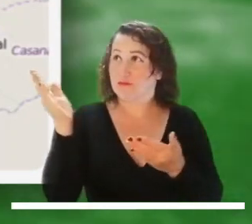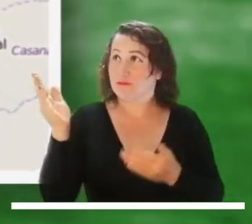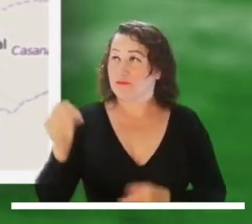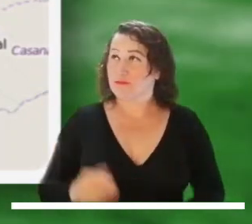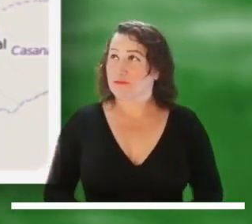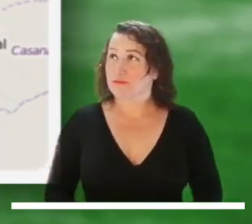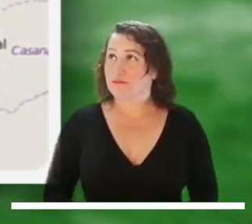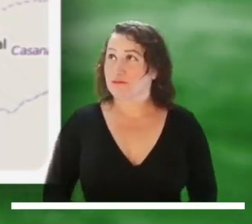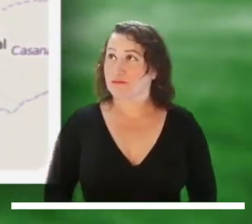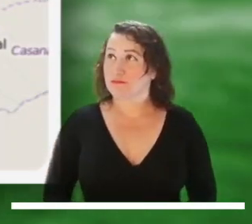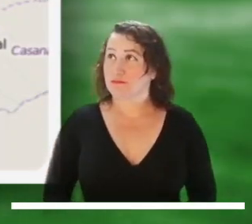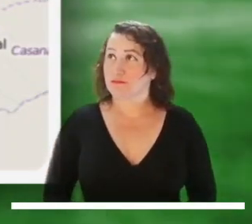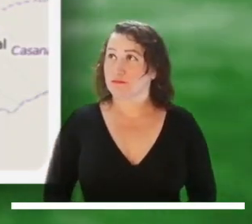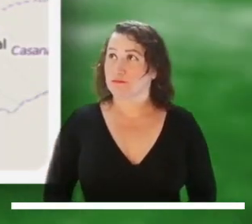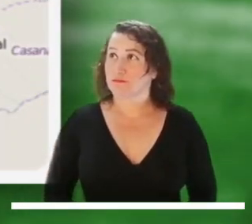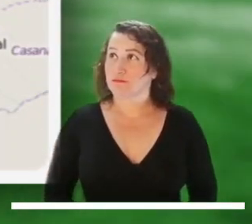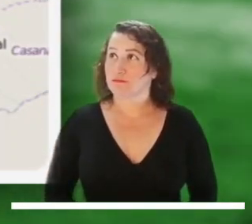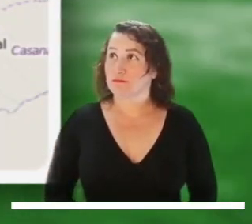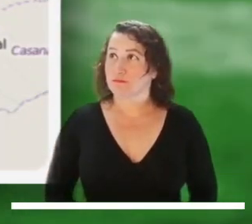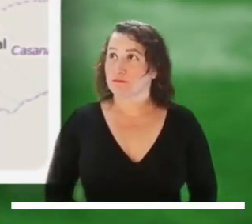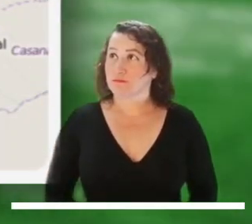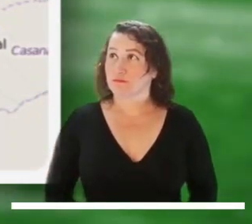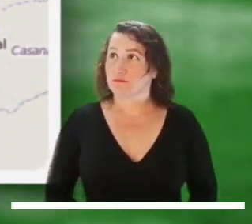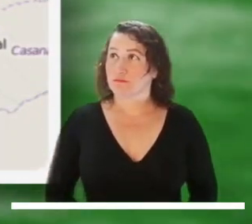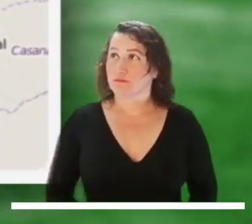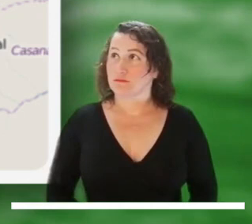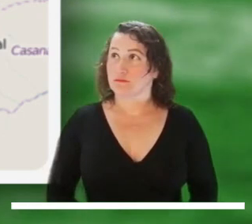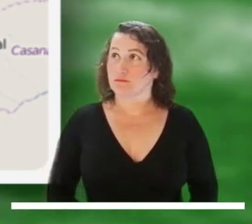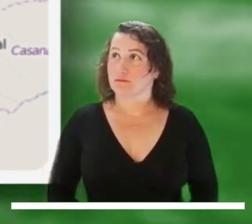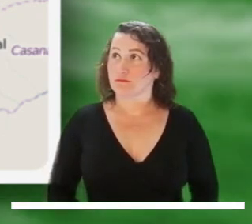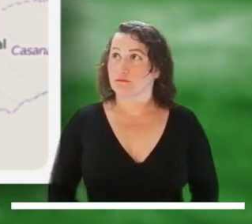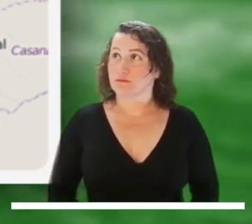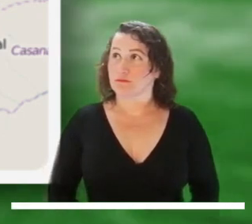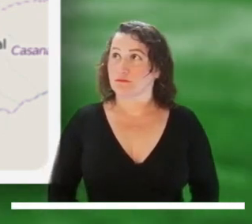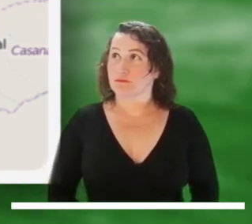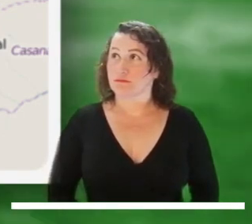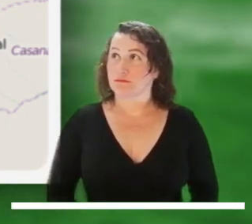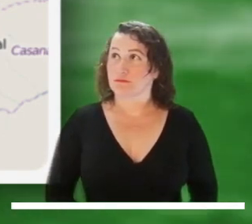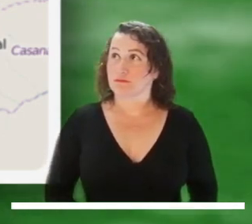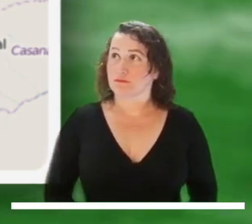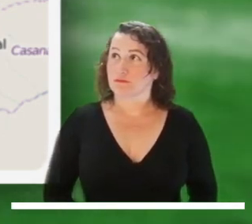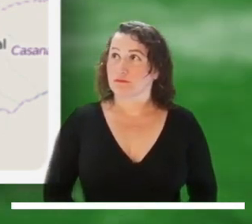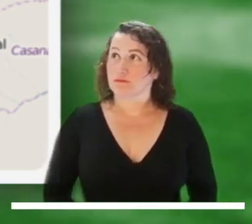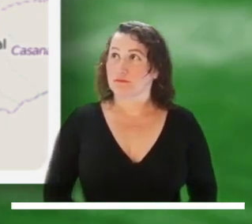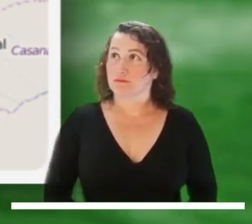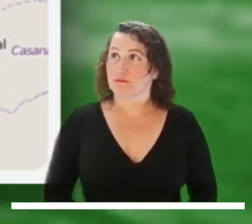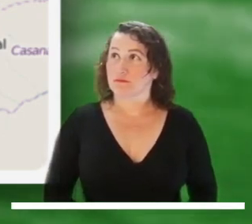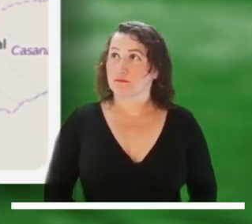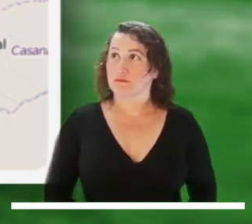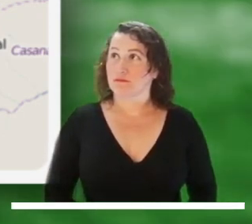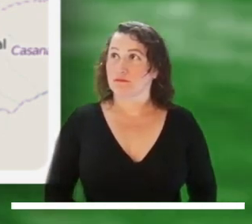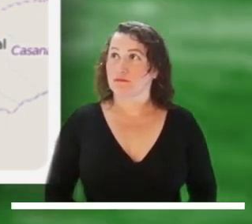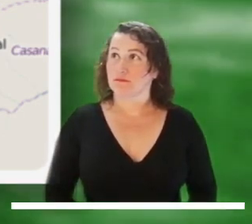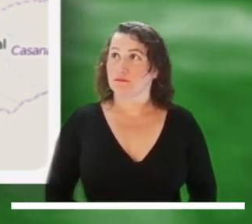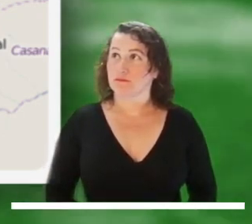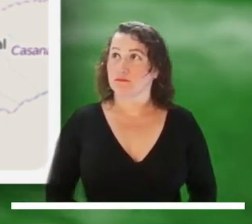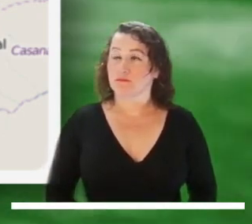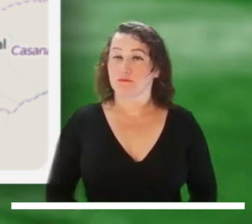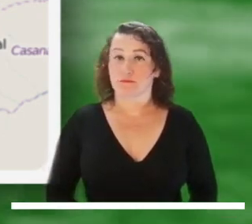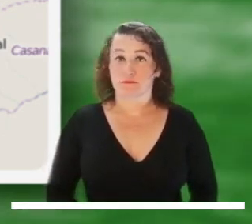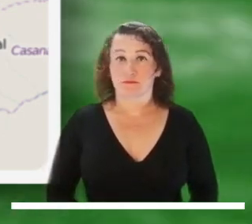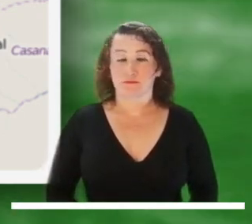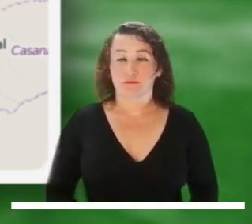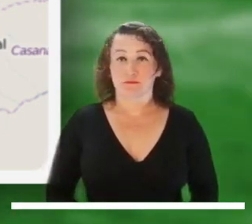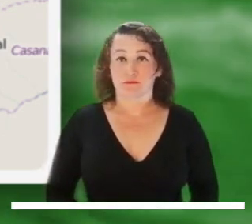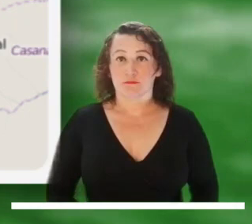en el río Murindó y sus afluentes, a la altura de los municipios de Murindó y Vigía del Fuerte, en Antioquia y Carmen del Darien, en Chocó.